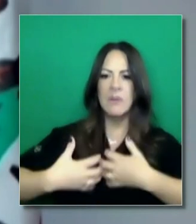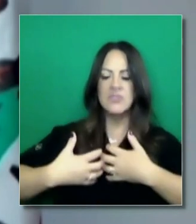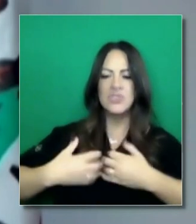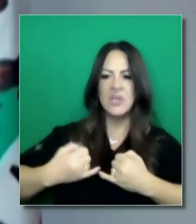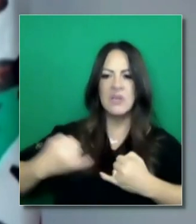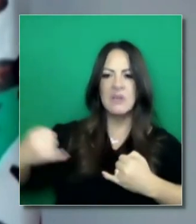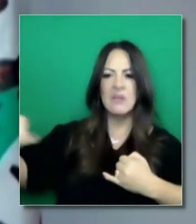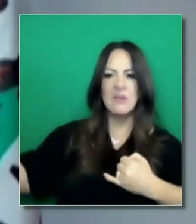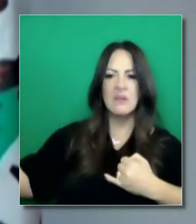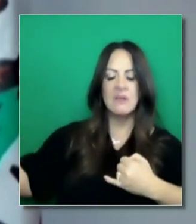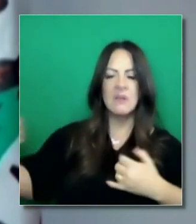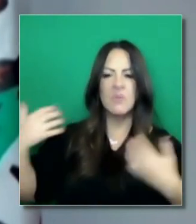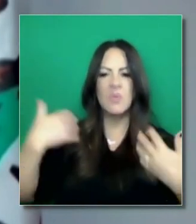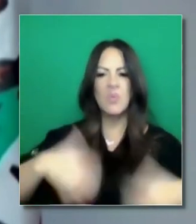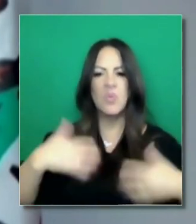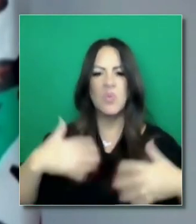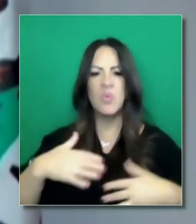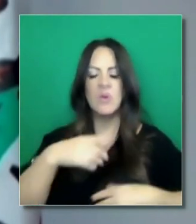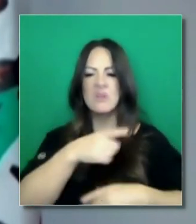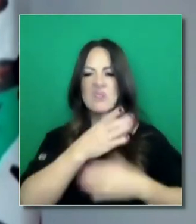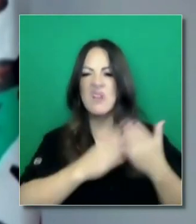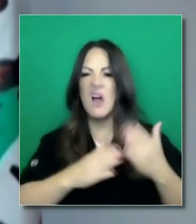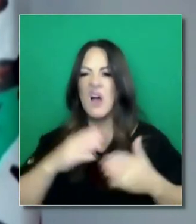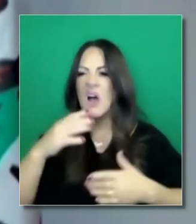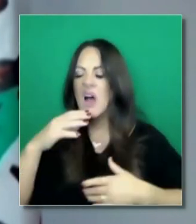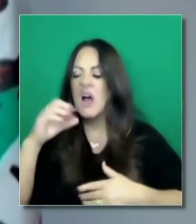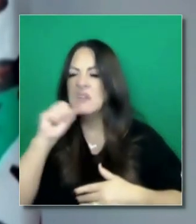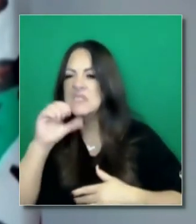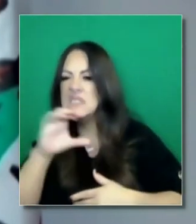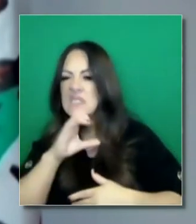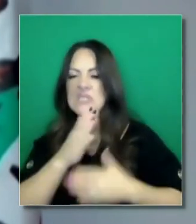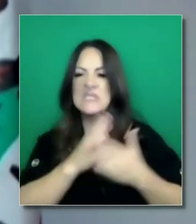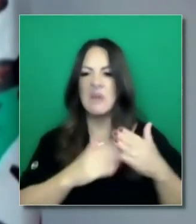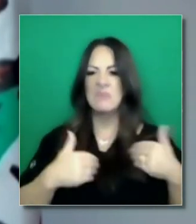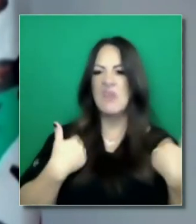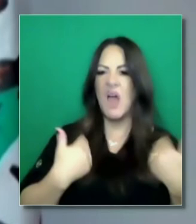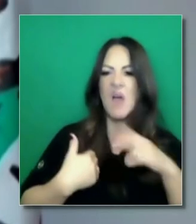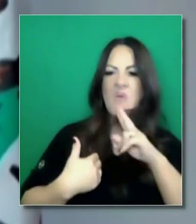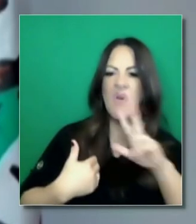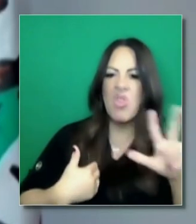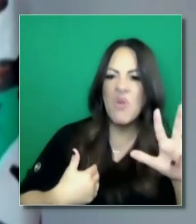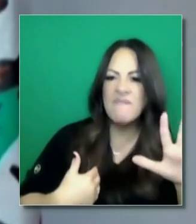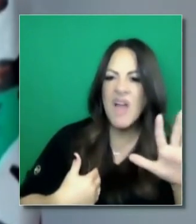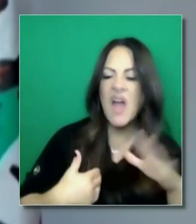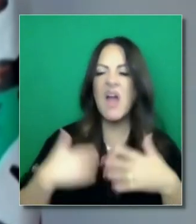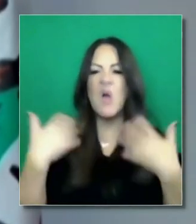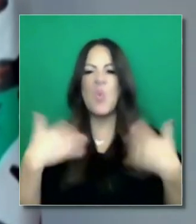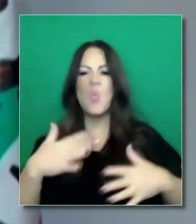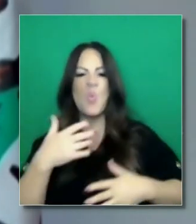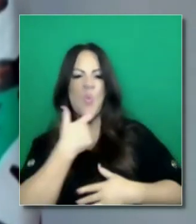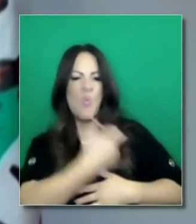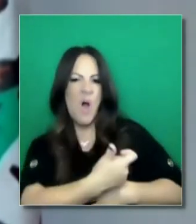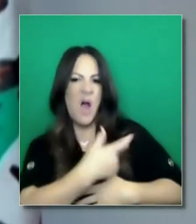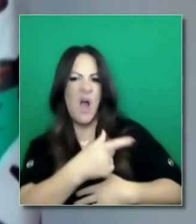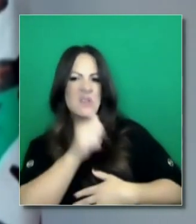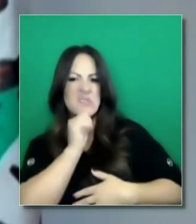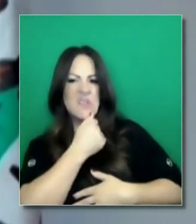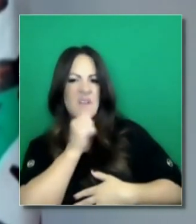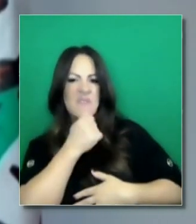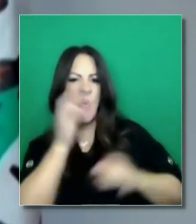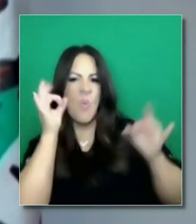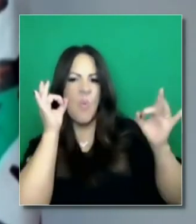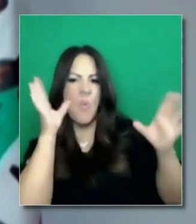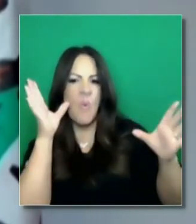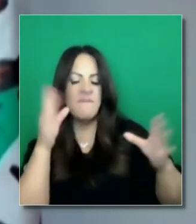hospitales que tienen personas de edad de 25, 35 años ventiladores que no lo están viendo. Esto es como un